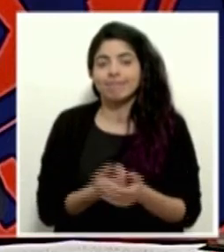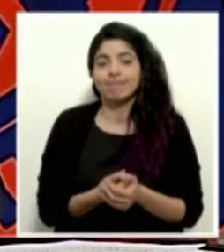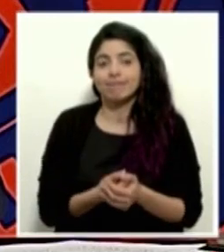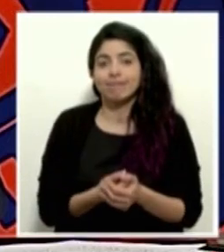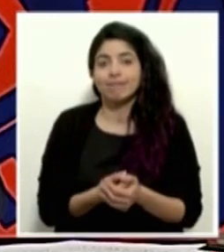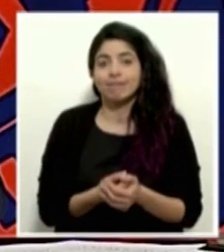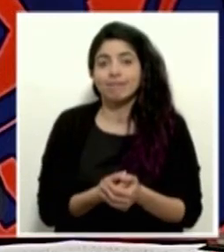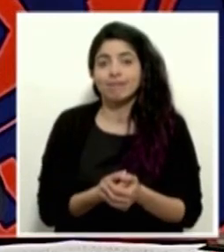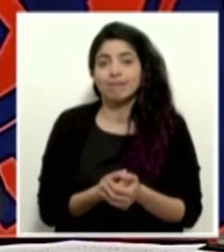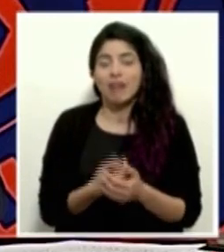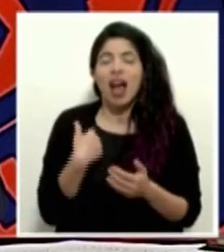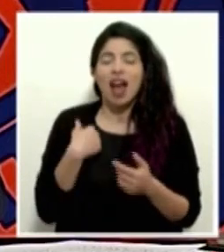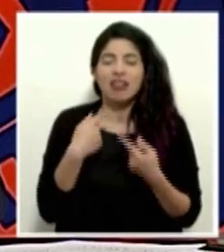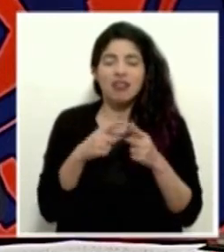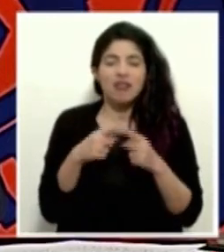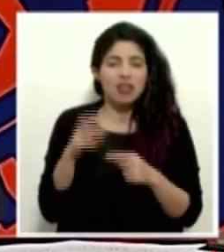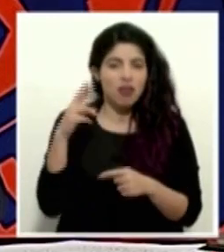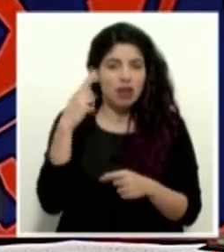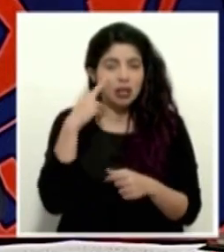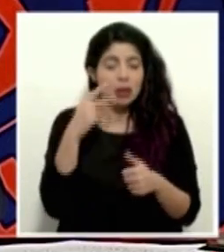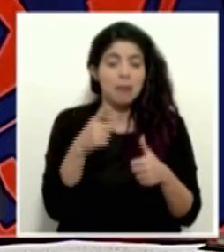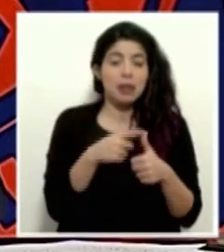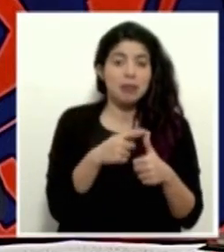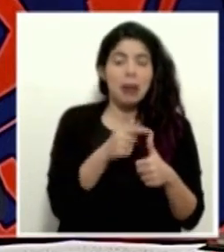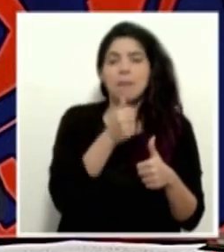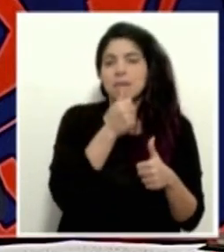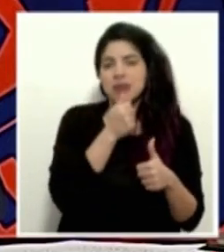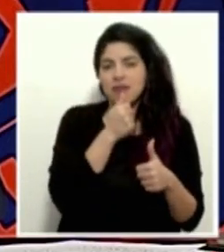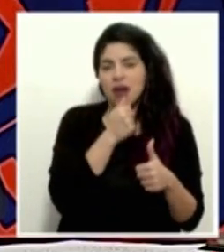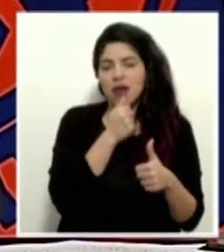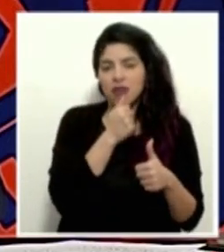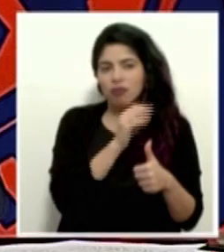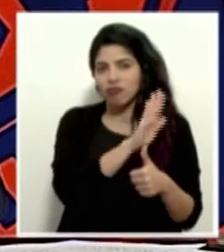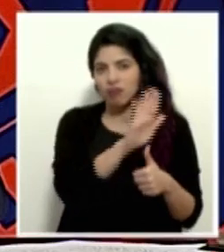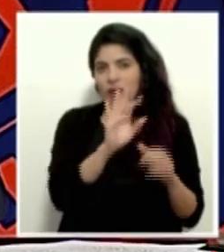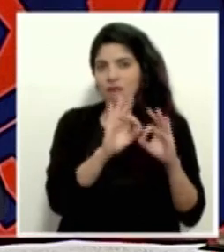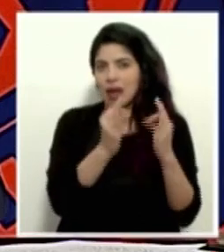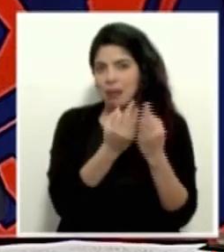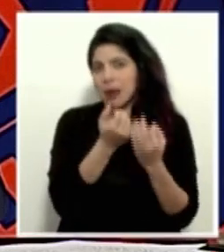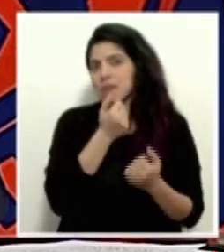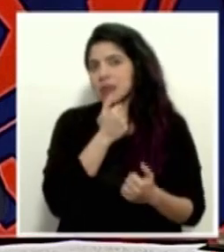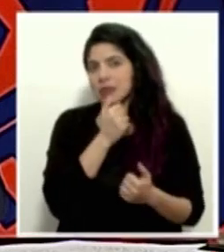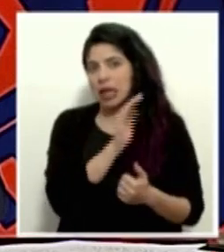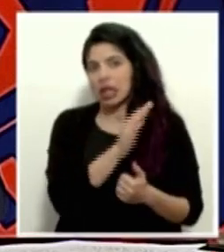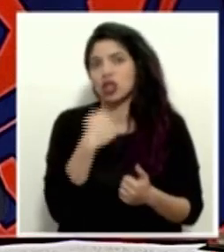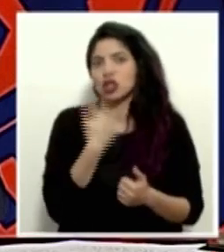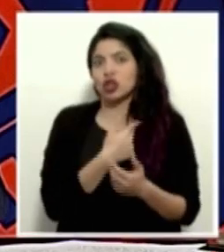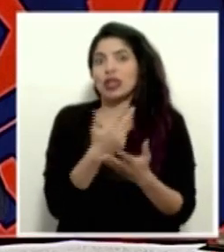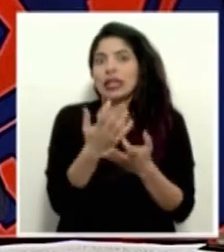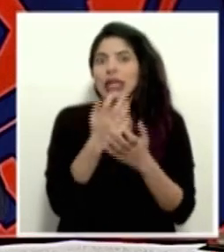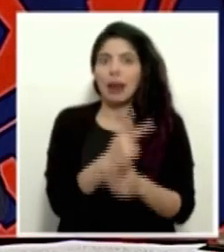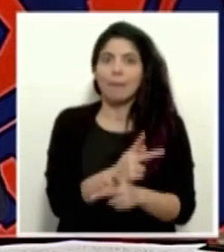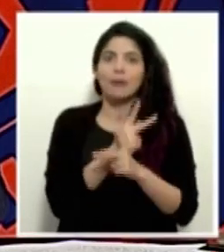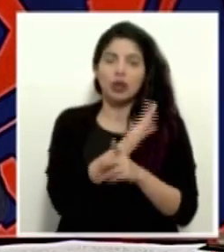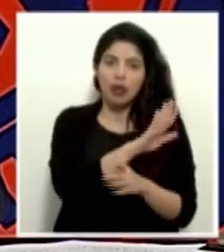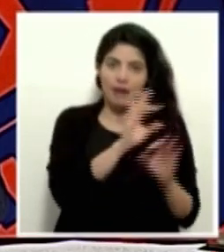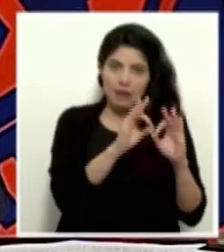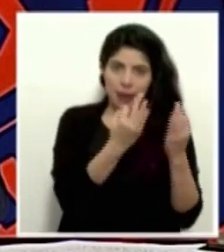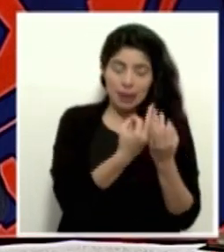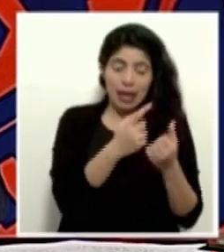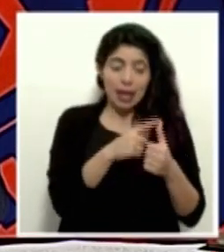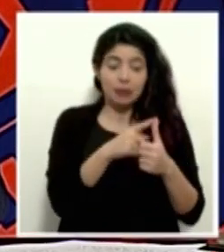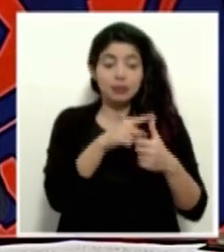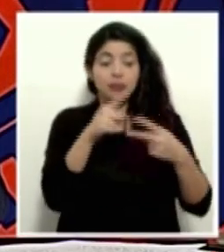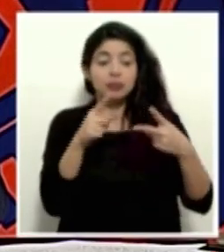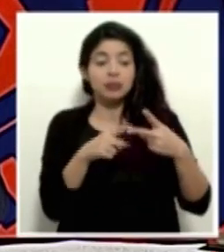por varias razones, uno es un tema siempre de privacidad de la familia, que queremos siempre proteger, pero lo